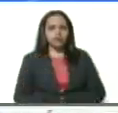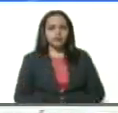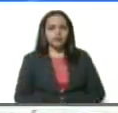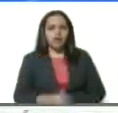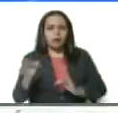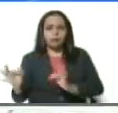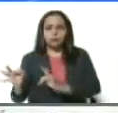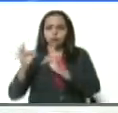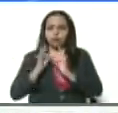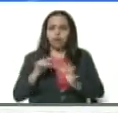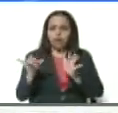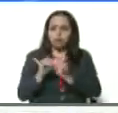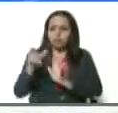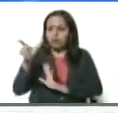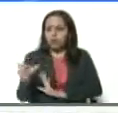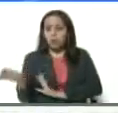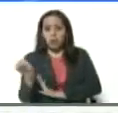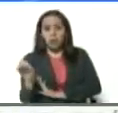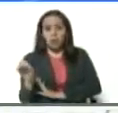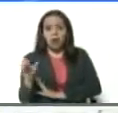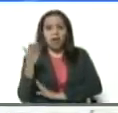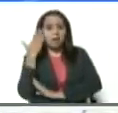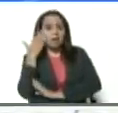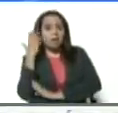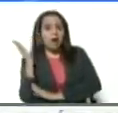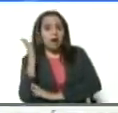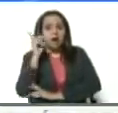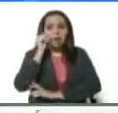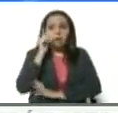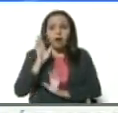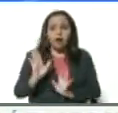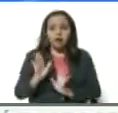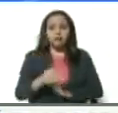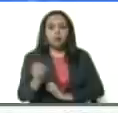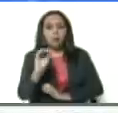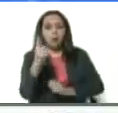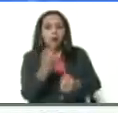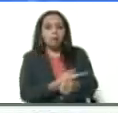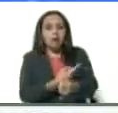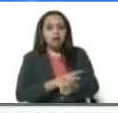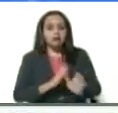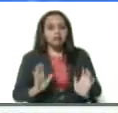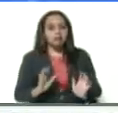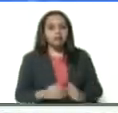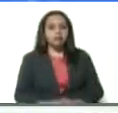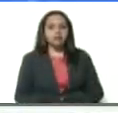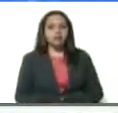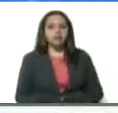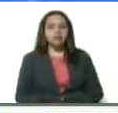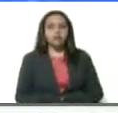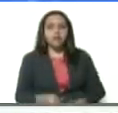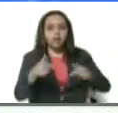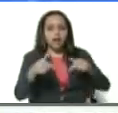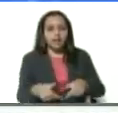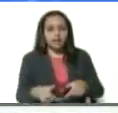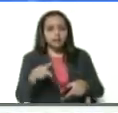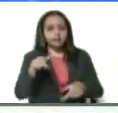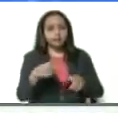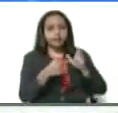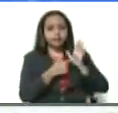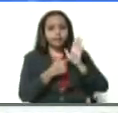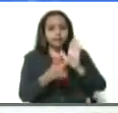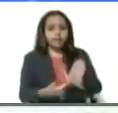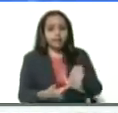contagian al vecino o contagian a la mamá, al papá, a un hermano, a una hermana. Bueno, aquí esto es un ejemplo,